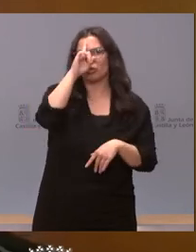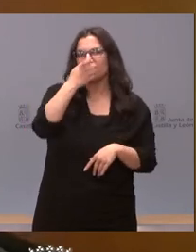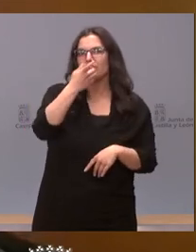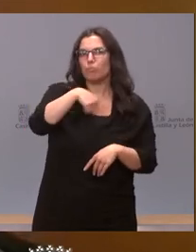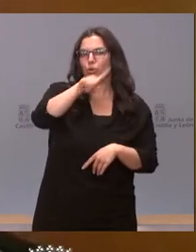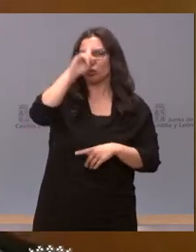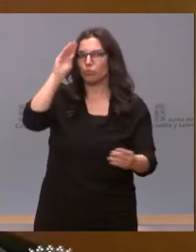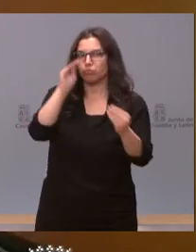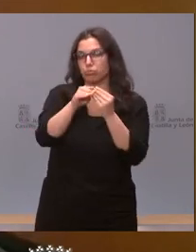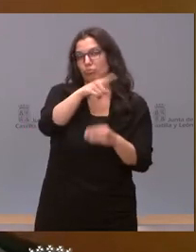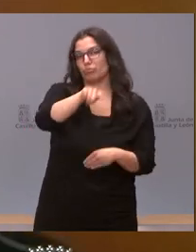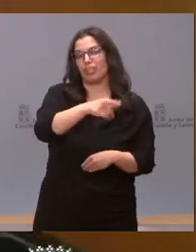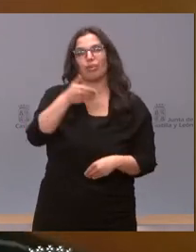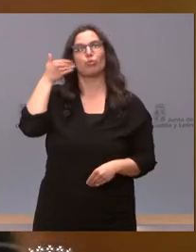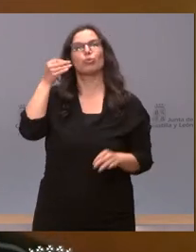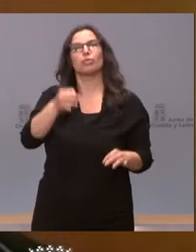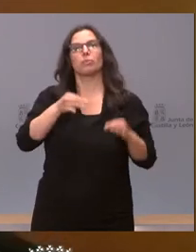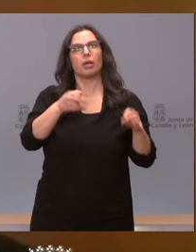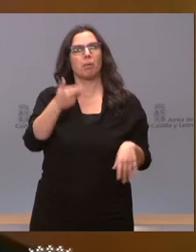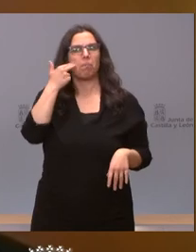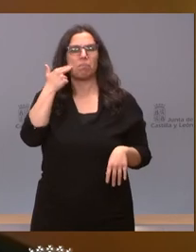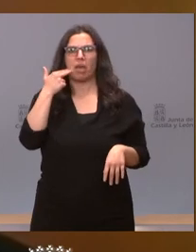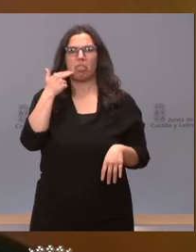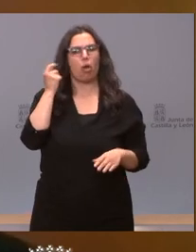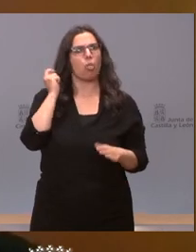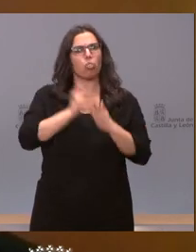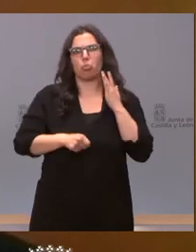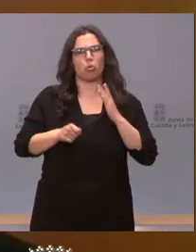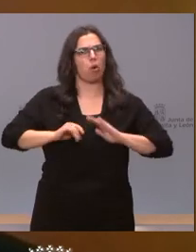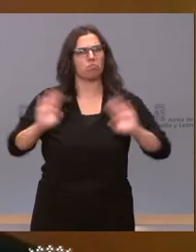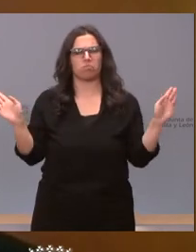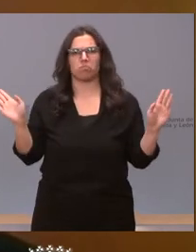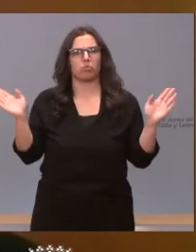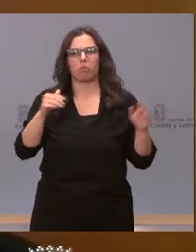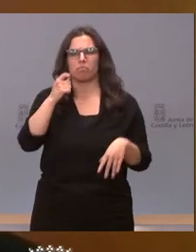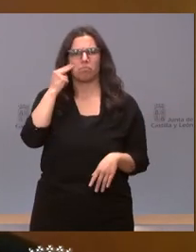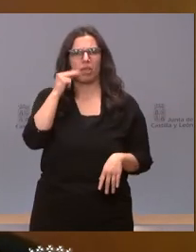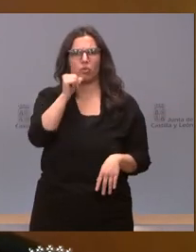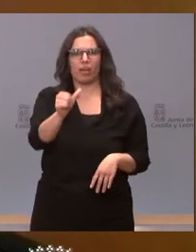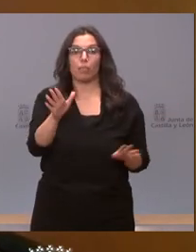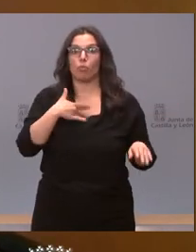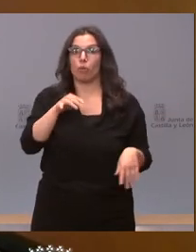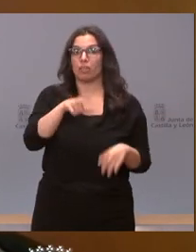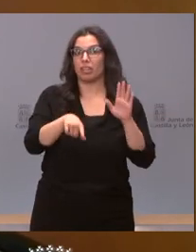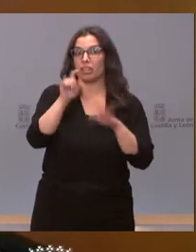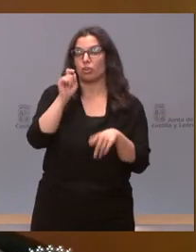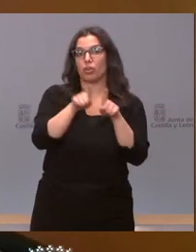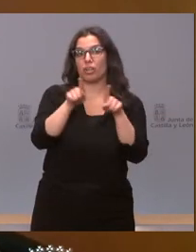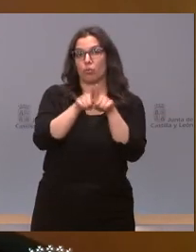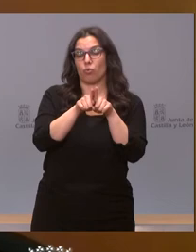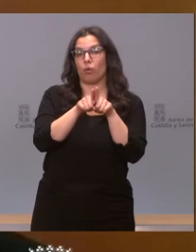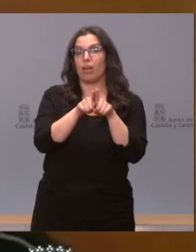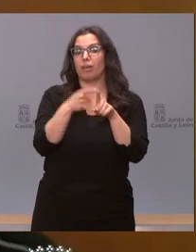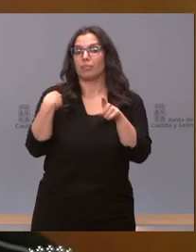presume siempre de no tener miedo de tomar las decisiones cuando toca pero por ejemplo esa decisión igual que el cierre de la actividad